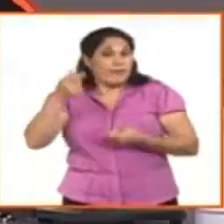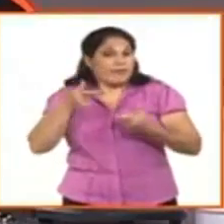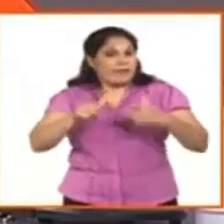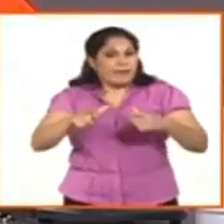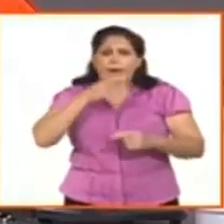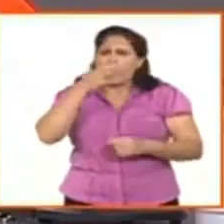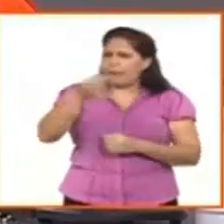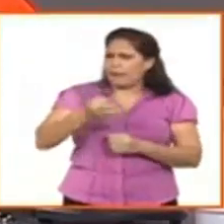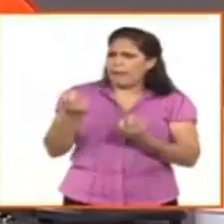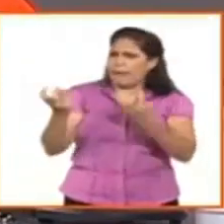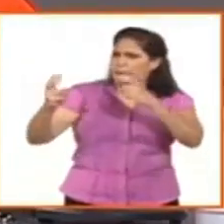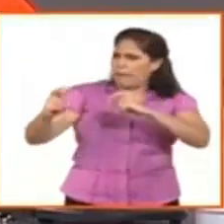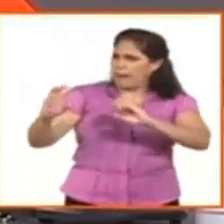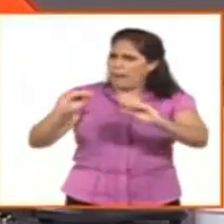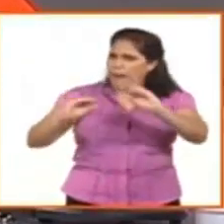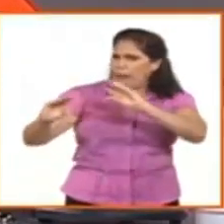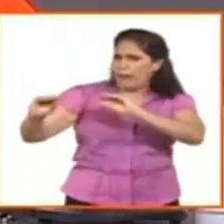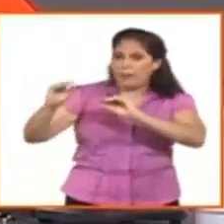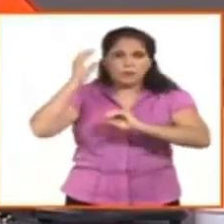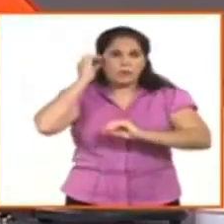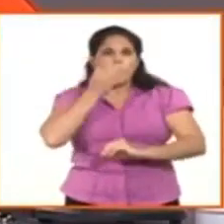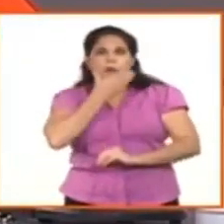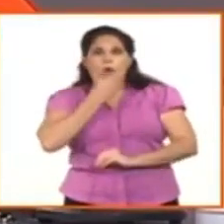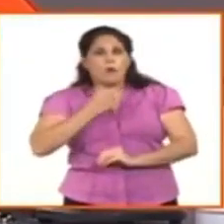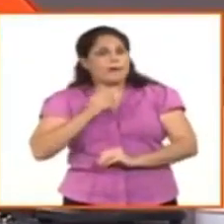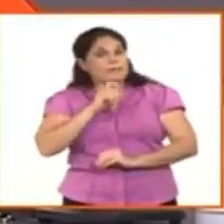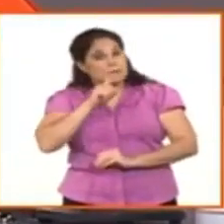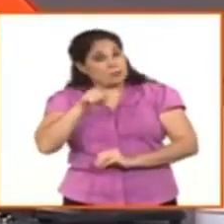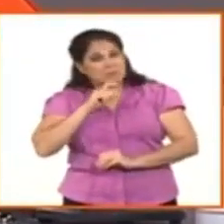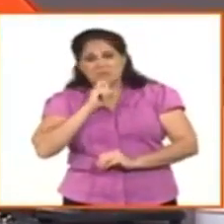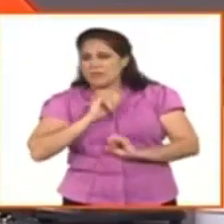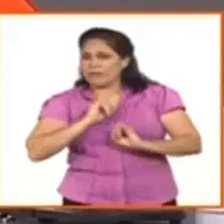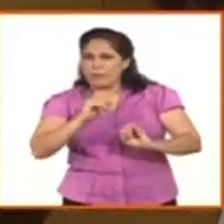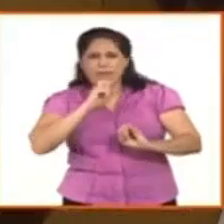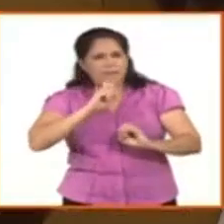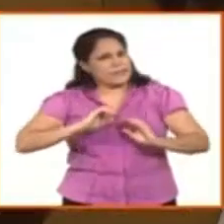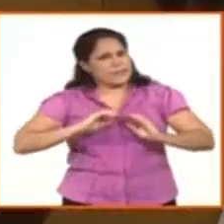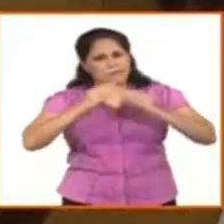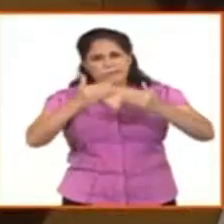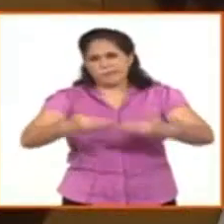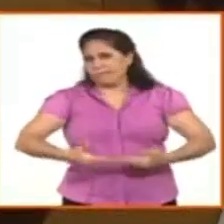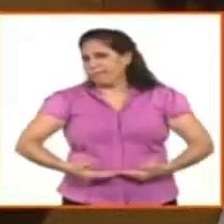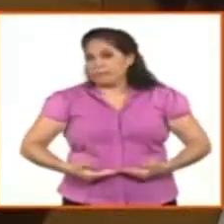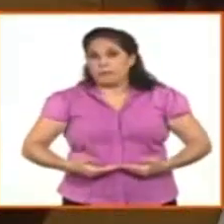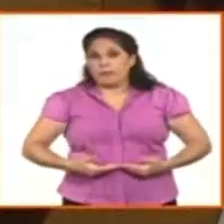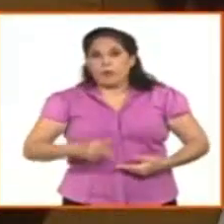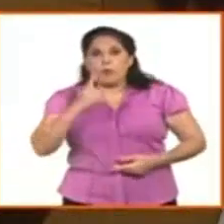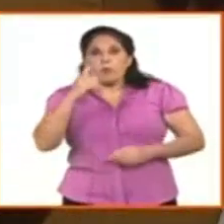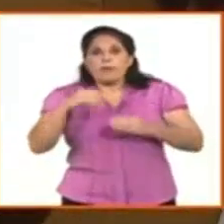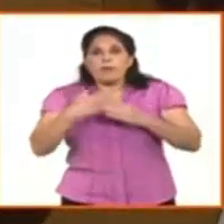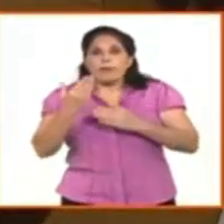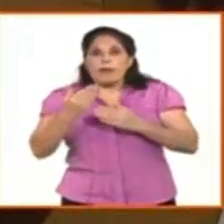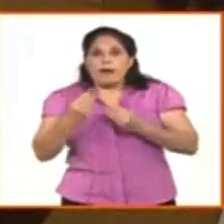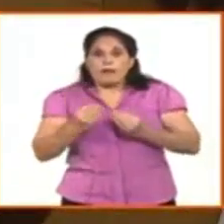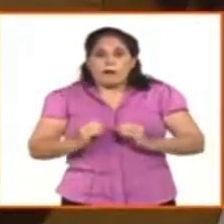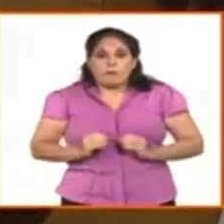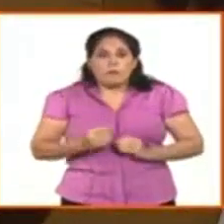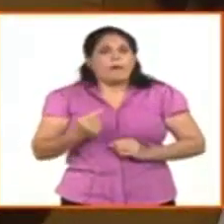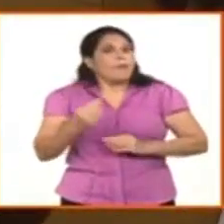de la consulta, de la muchacha joven que no puede ser madre, desde el punto de vista humano, de felicidad, vamos a decir